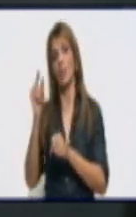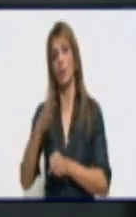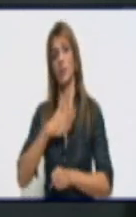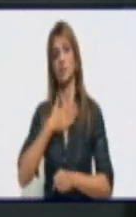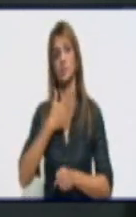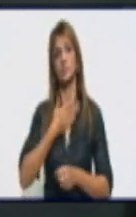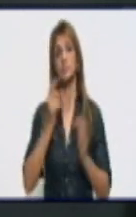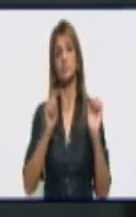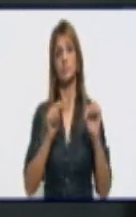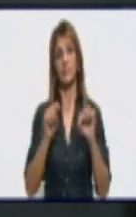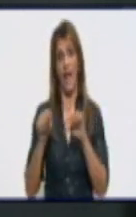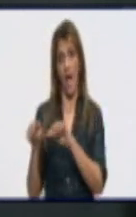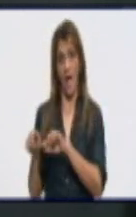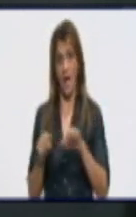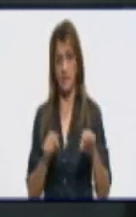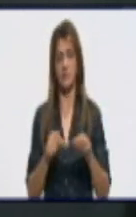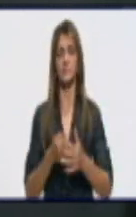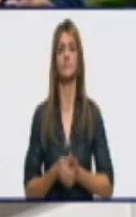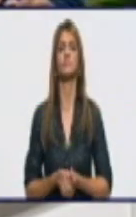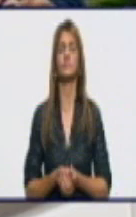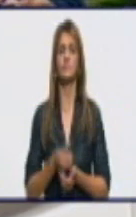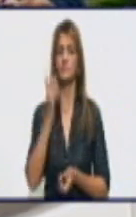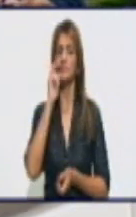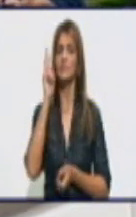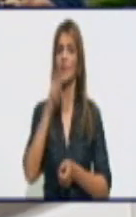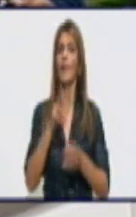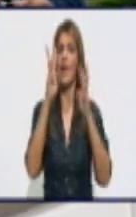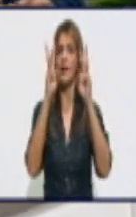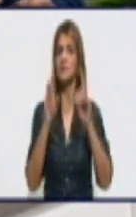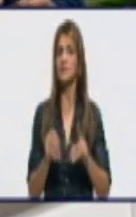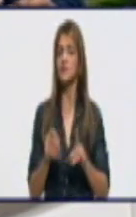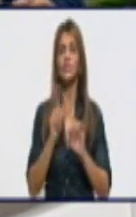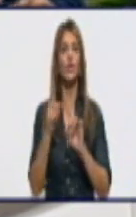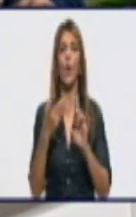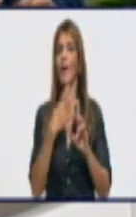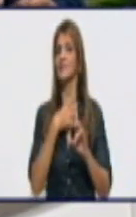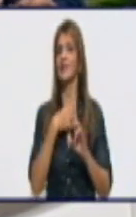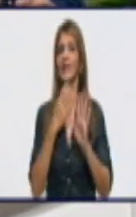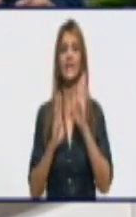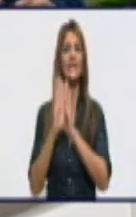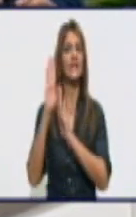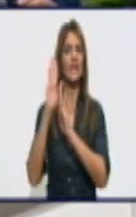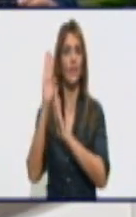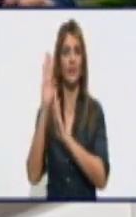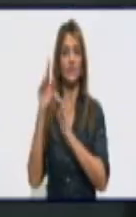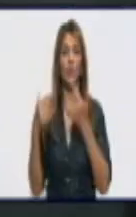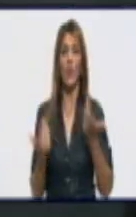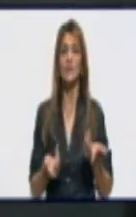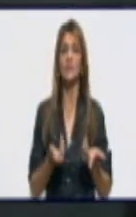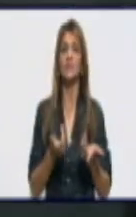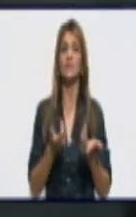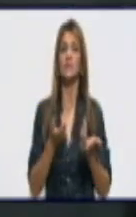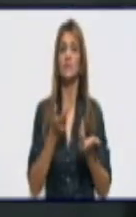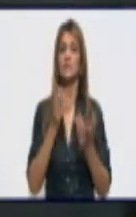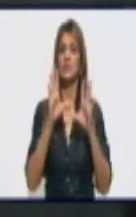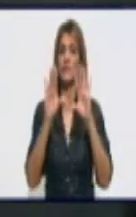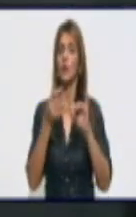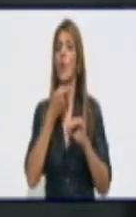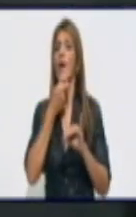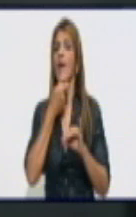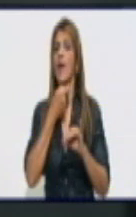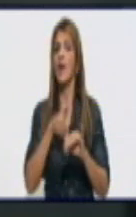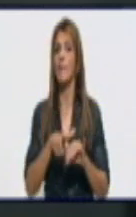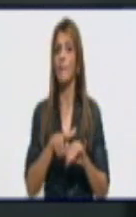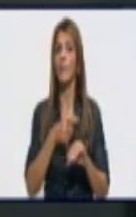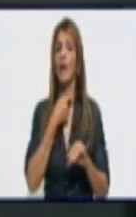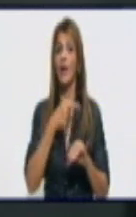de ahí parte la cuantía de la pensión y no va a tener incremento. Y te pongo un ejemplo. ejemplo, hoy una